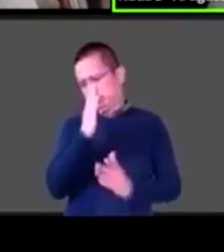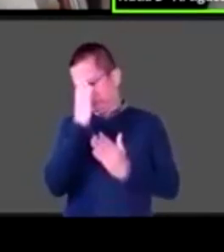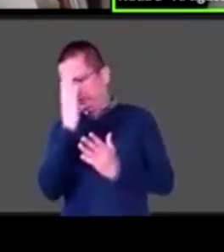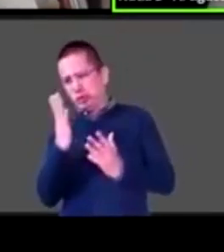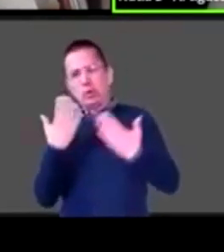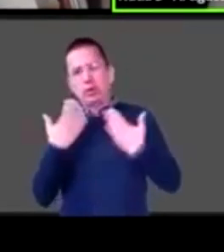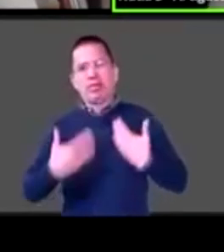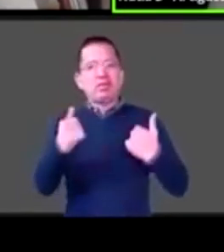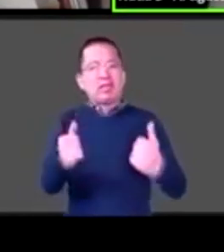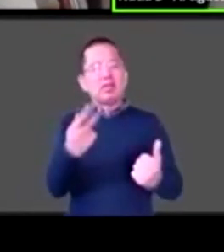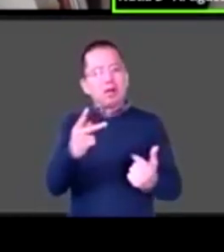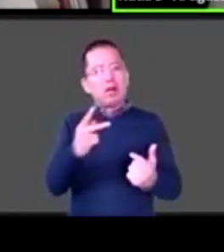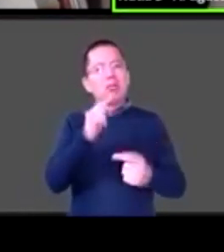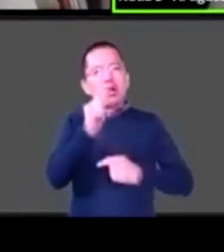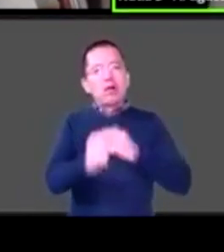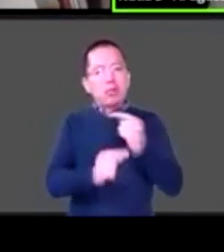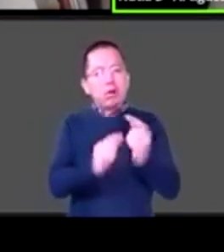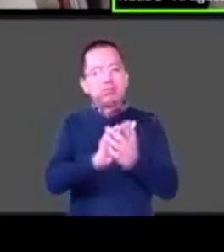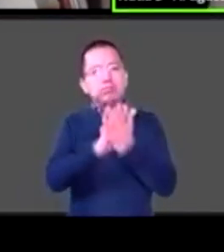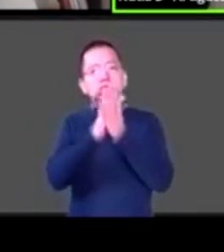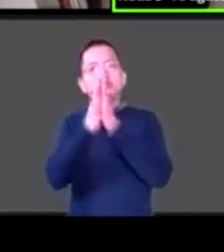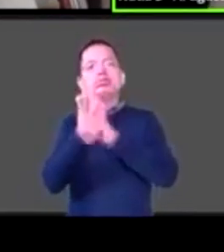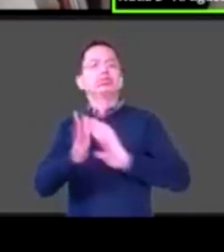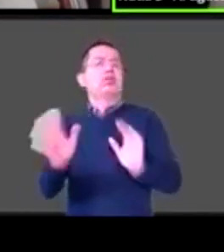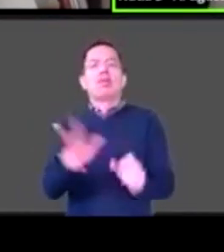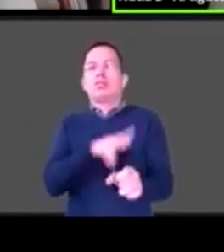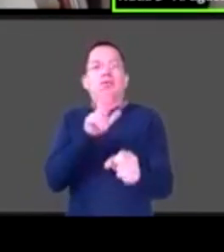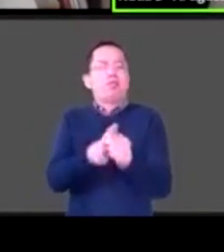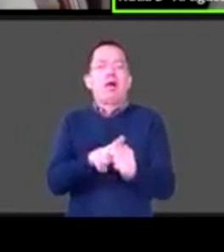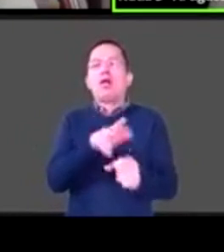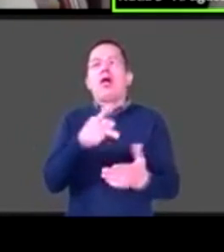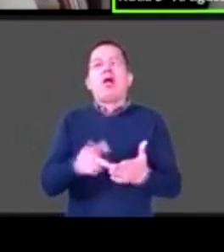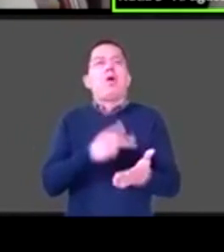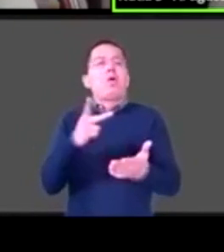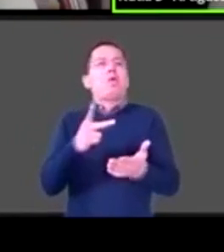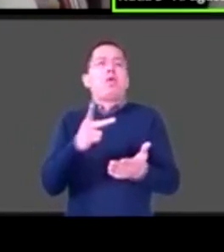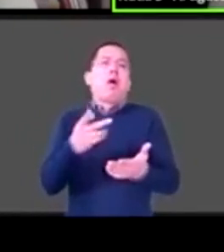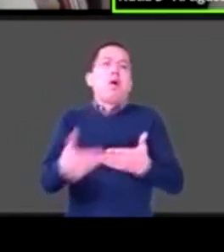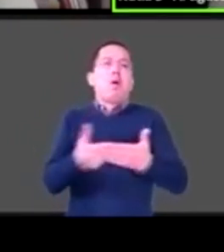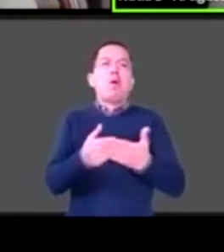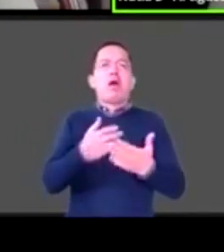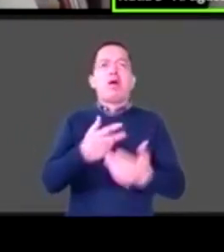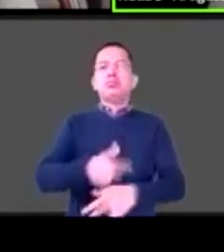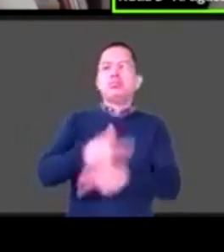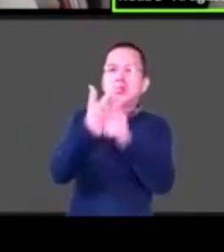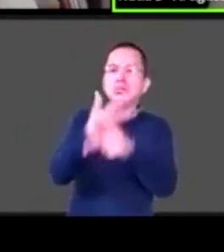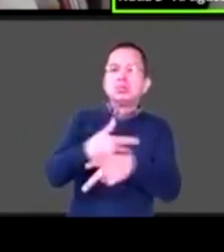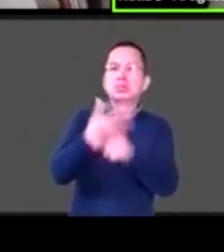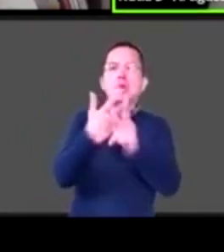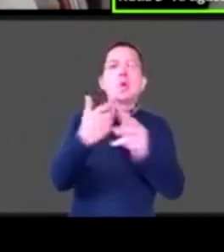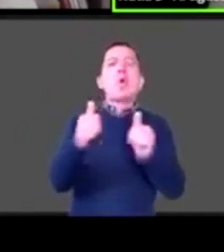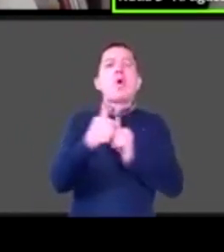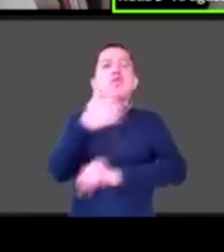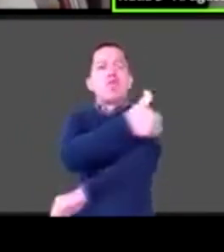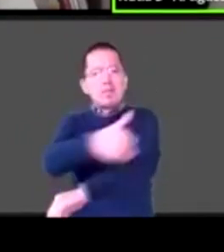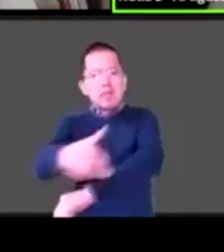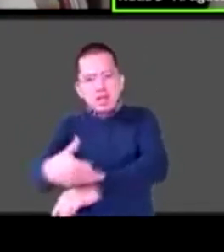ve como con mucha mayor normalidad, ¿no? Tenemos videoconferencias con nuestra familia más cercana.